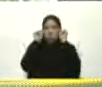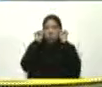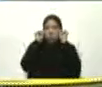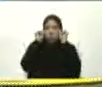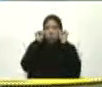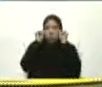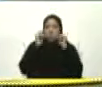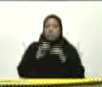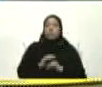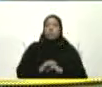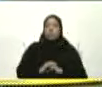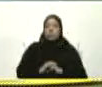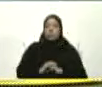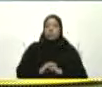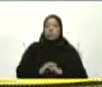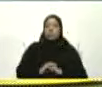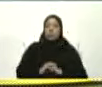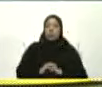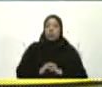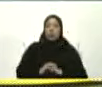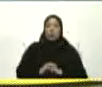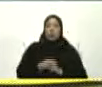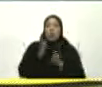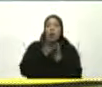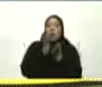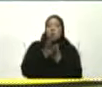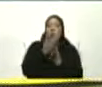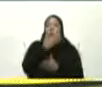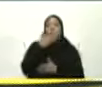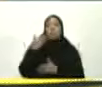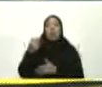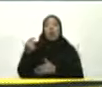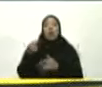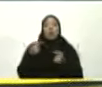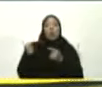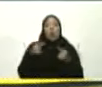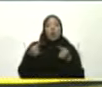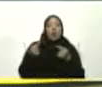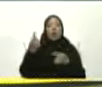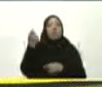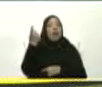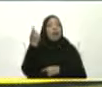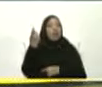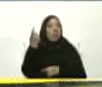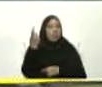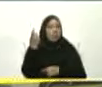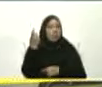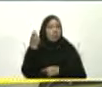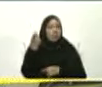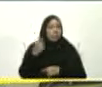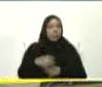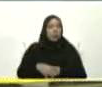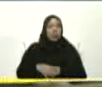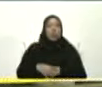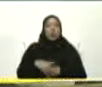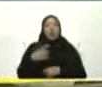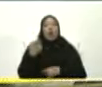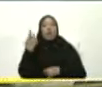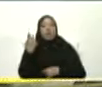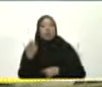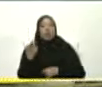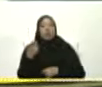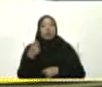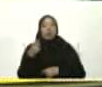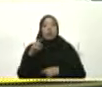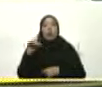De lo que recuperamos Ya me hablaste Correcto Estamos hablando De lo que está pendiente Ah, lo que está pendiente De lo por recuperar Ibas por